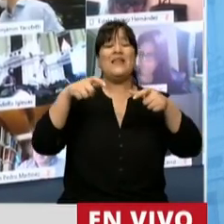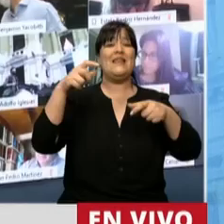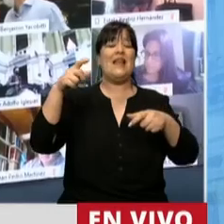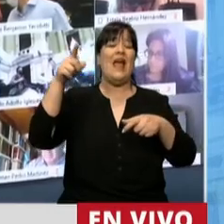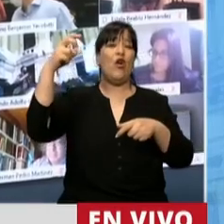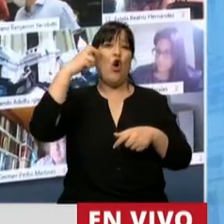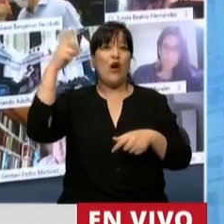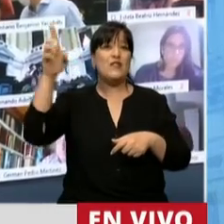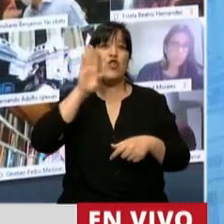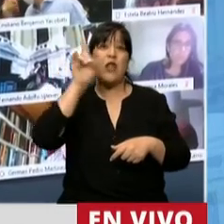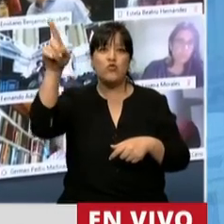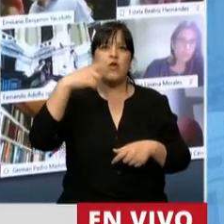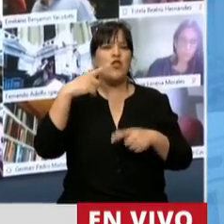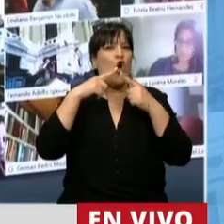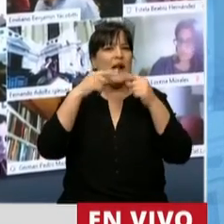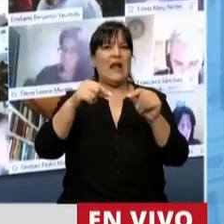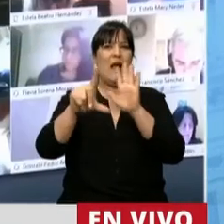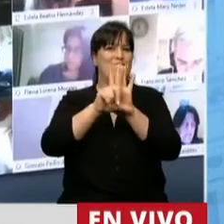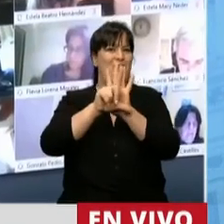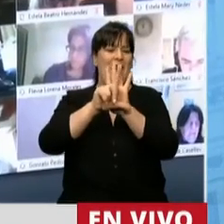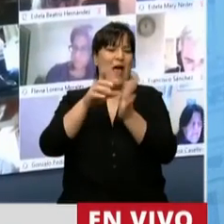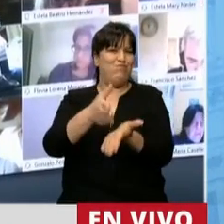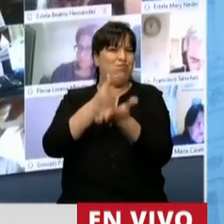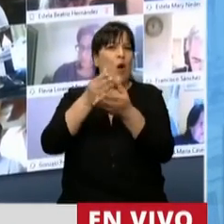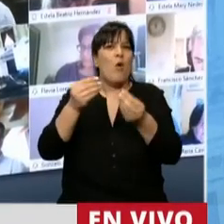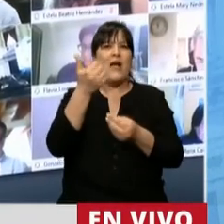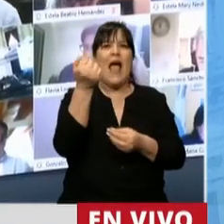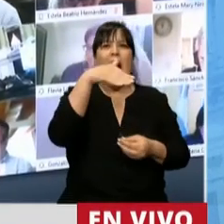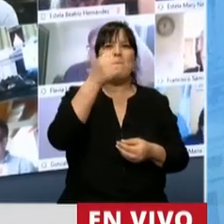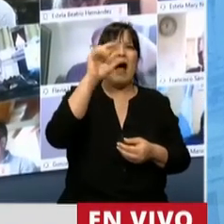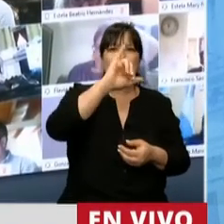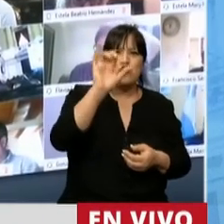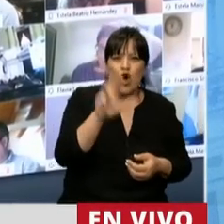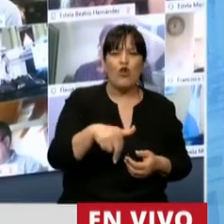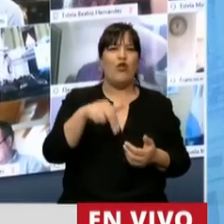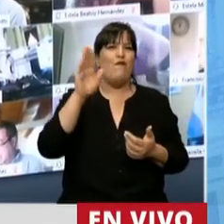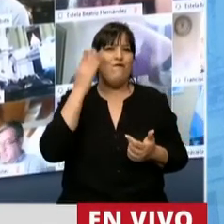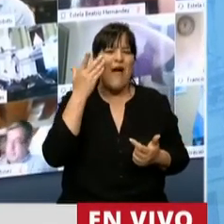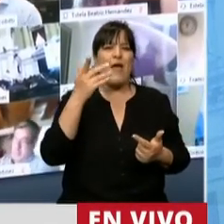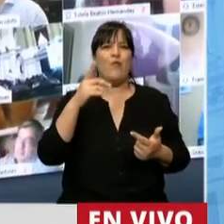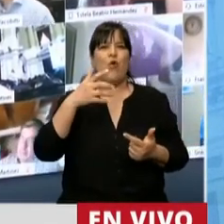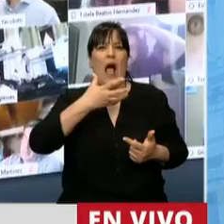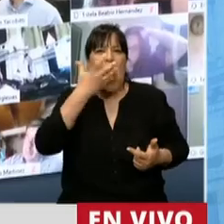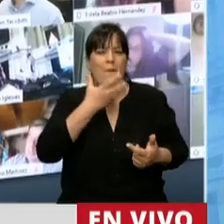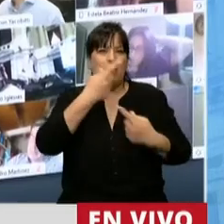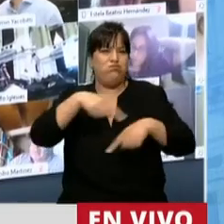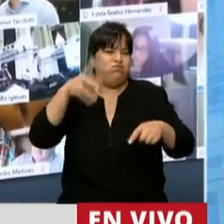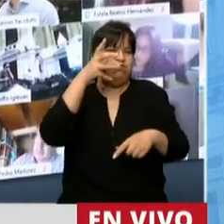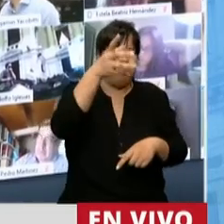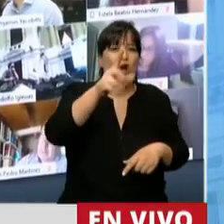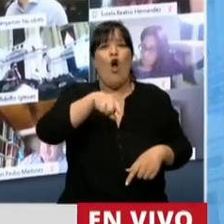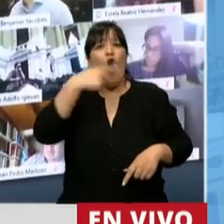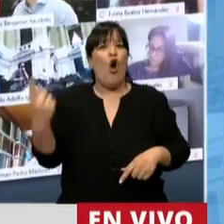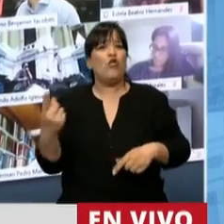Estados Unidos reclama leyes más duras por abuso de poder de Amazon, Google, Facebook y Apple y otra habla del boom